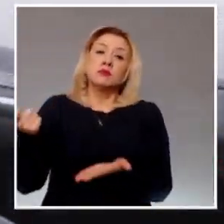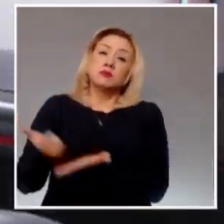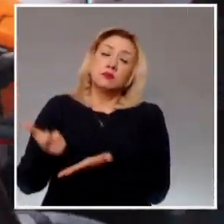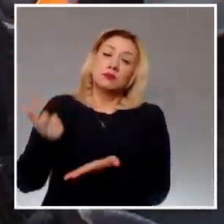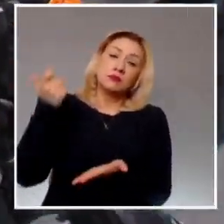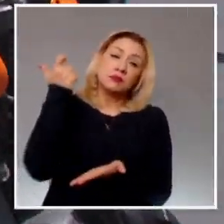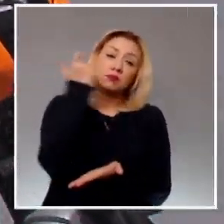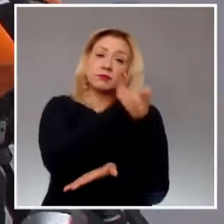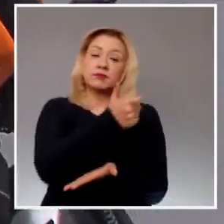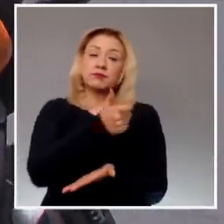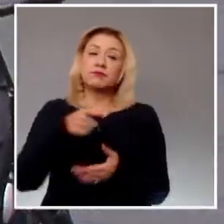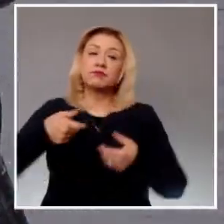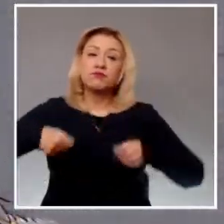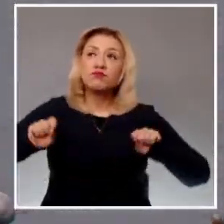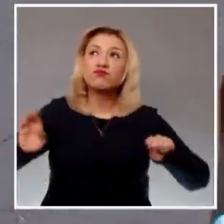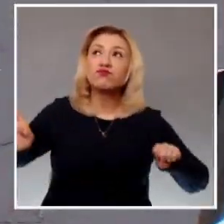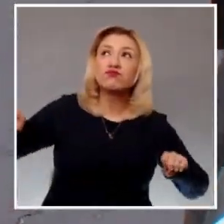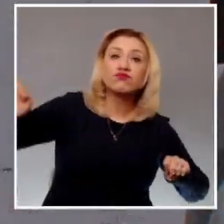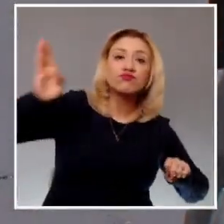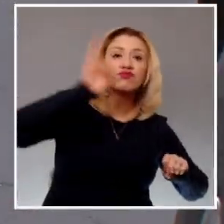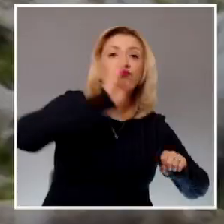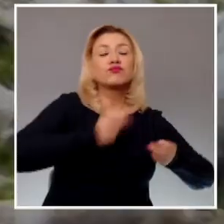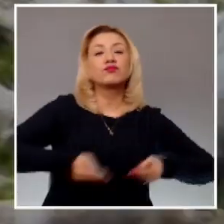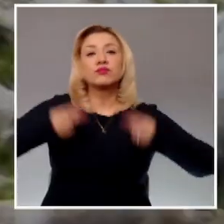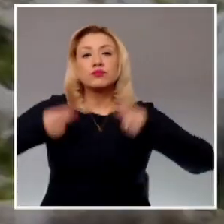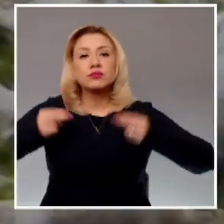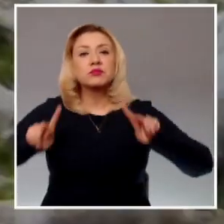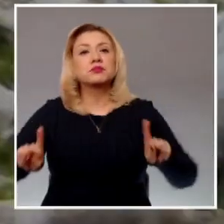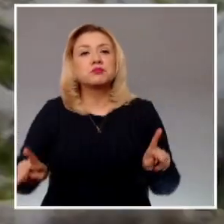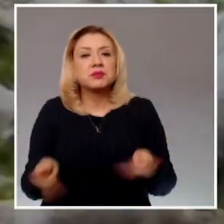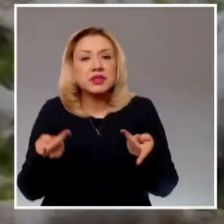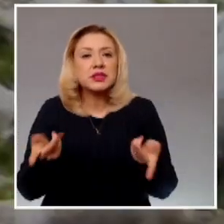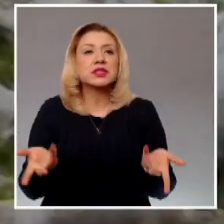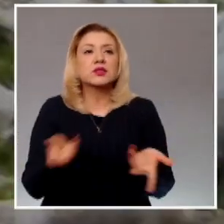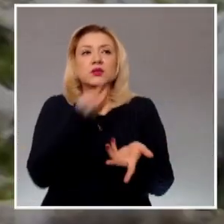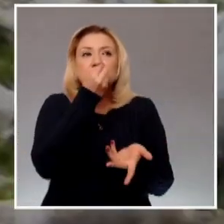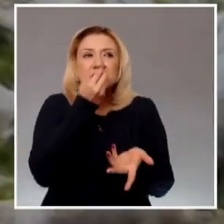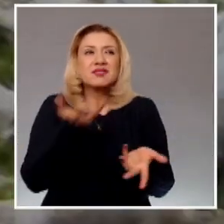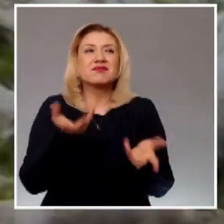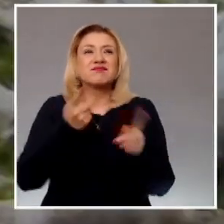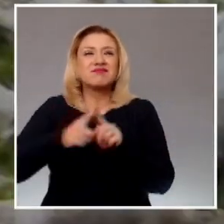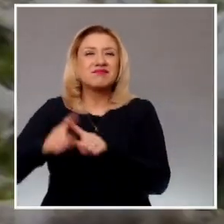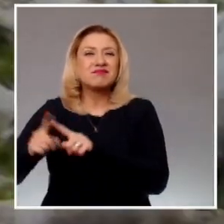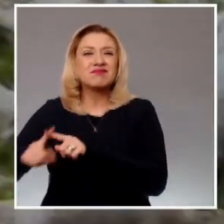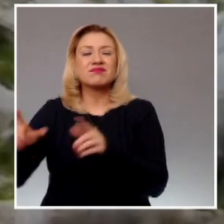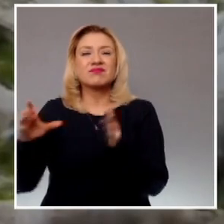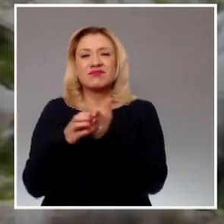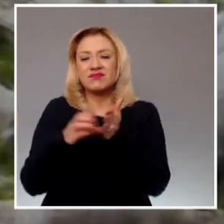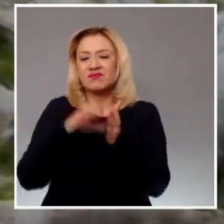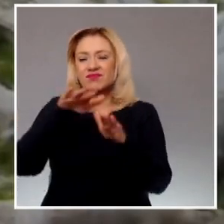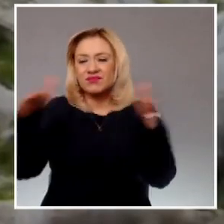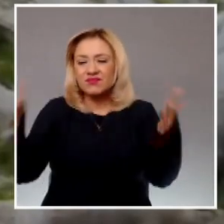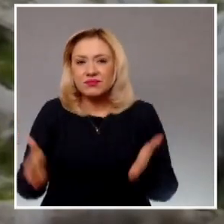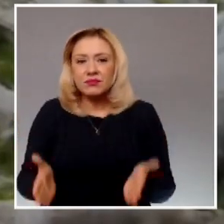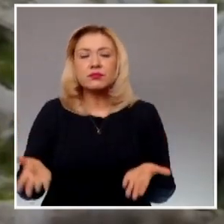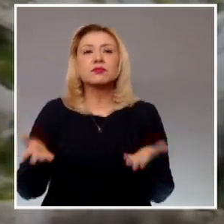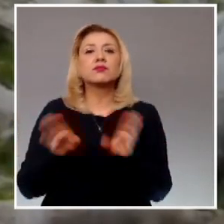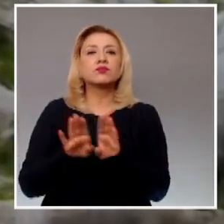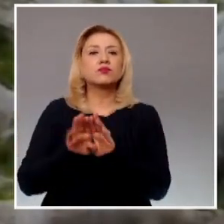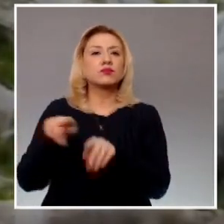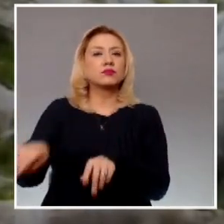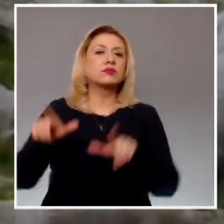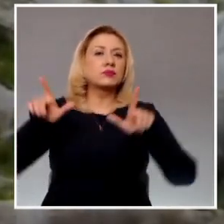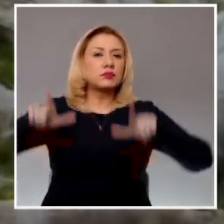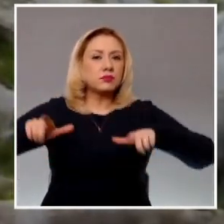monto total de la venta de productos o bienes que realicen a través de plataformas móviles, misma que no puede transferirse